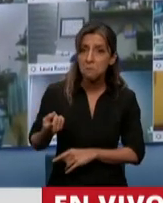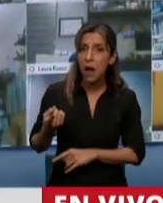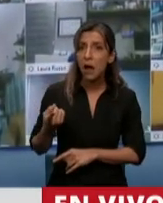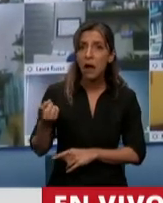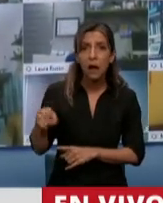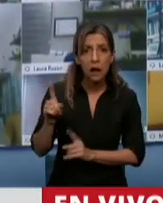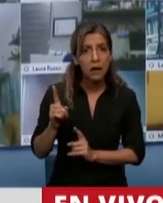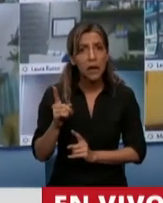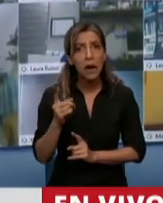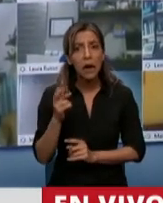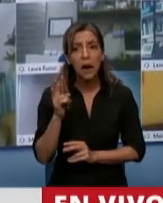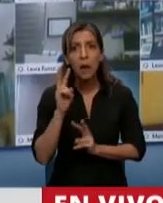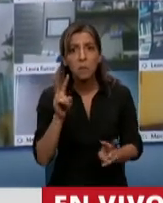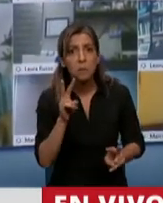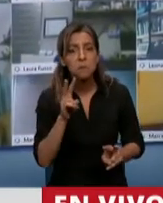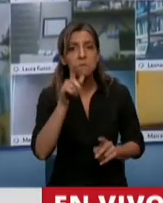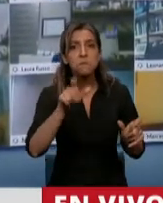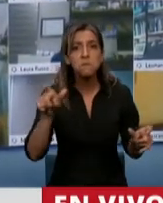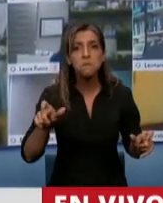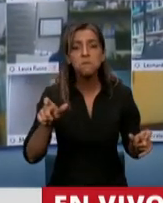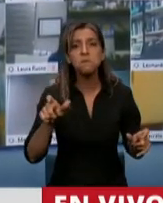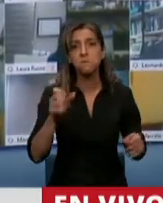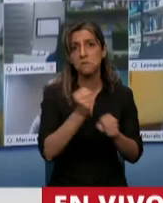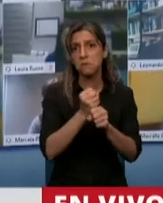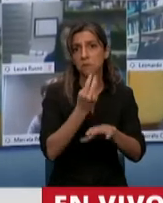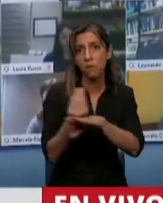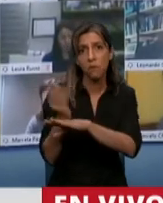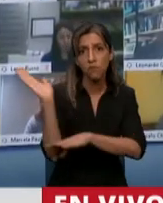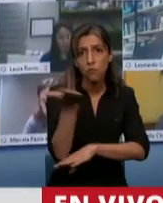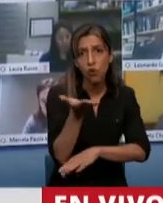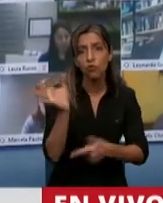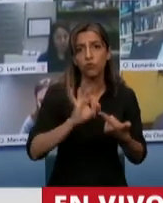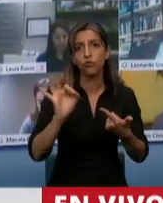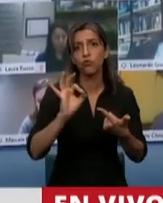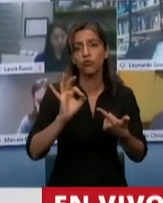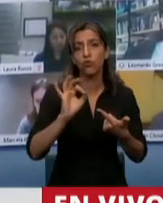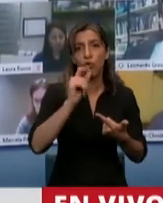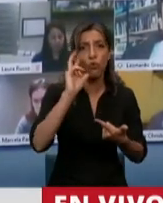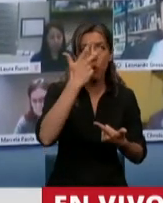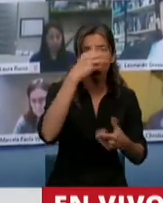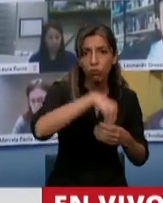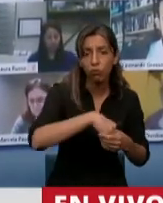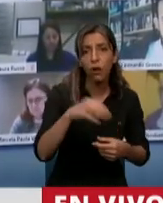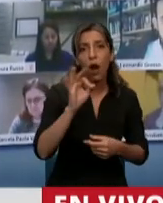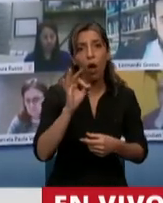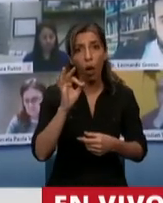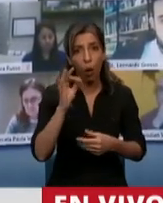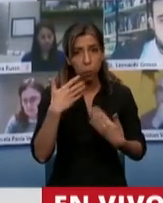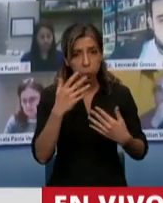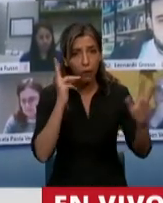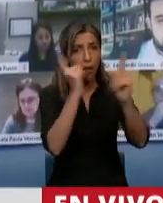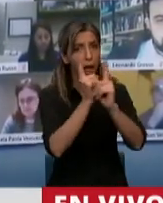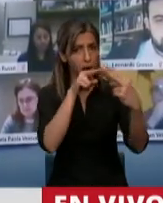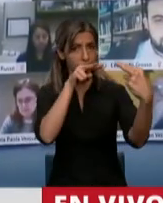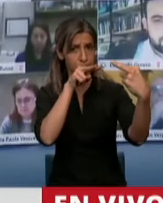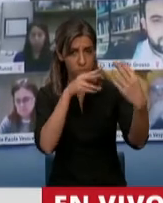a los pequeños emprendedores turísticos que tienen enormes dificultades